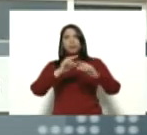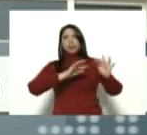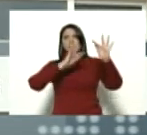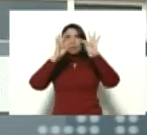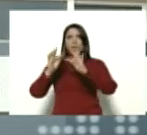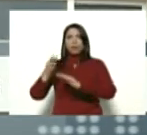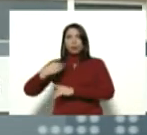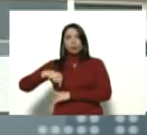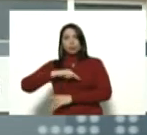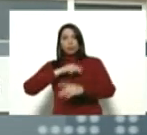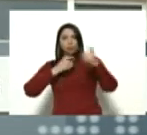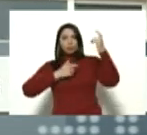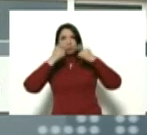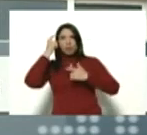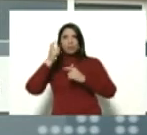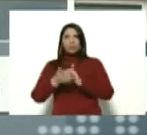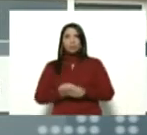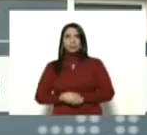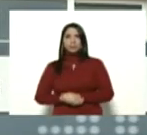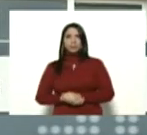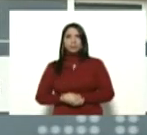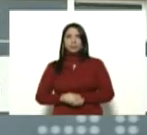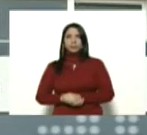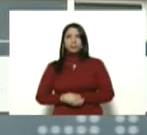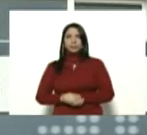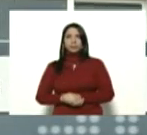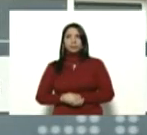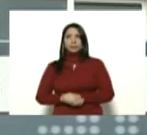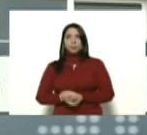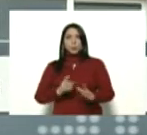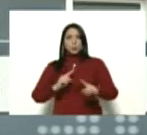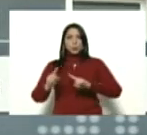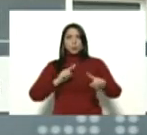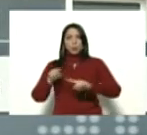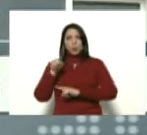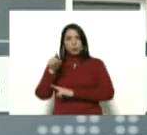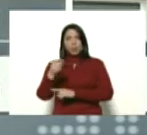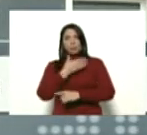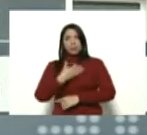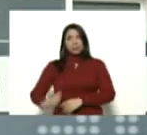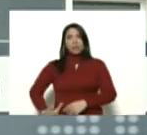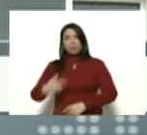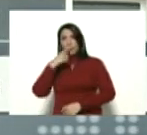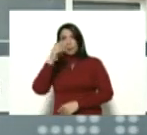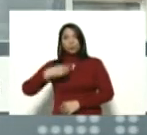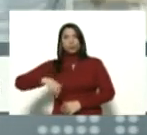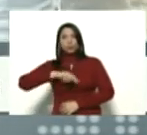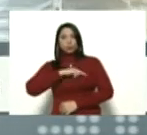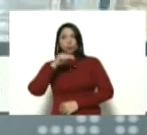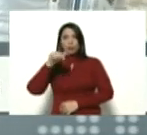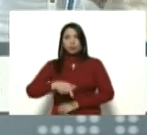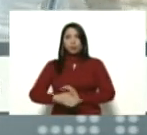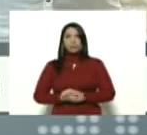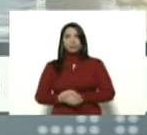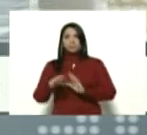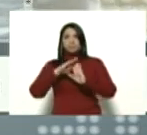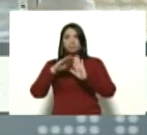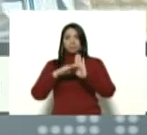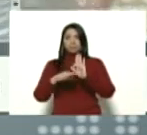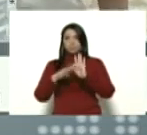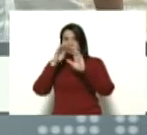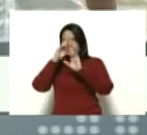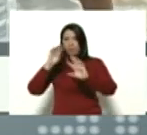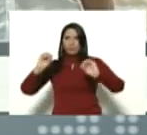nuestro comandante chávez chávez al mando usted mi presidente nicolás maduro y nosotros aquí cumpliendo y